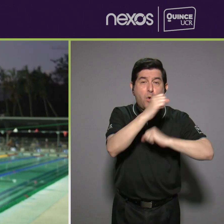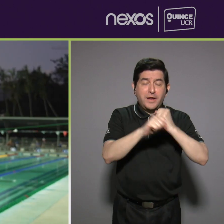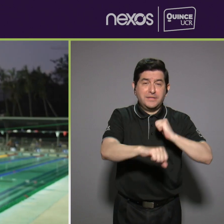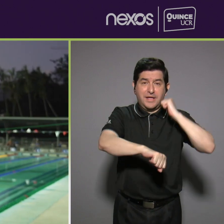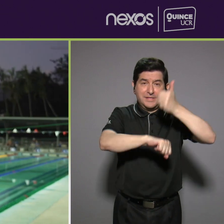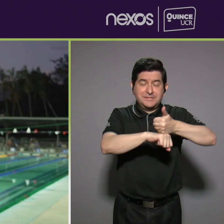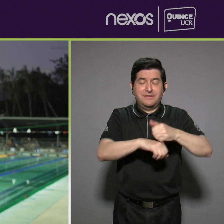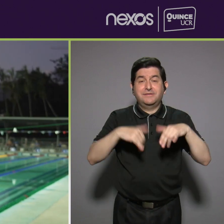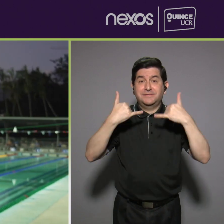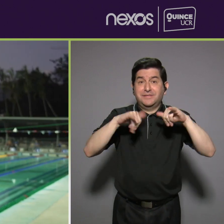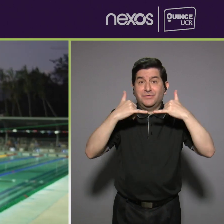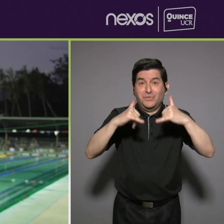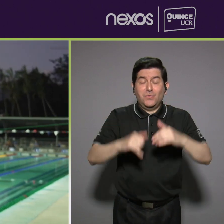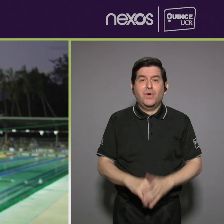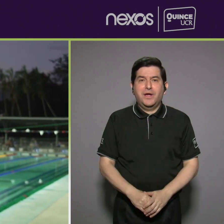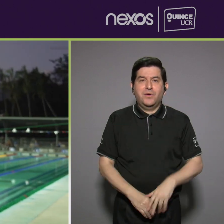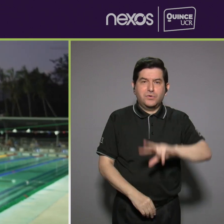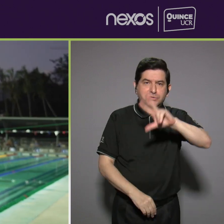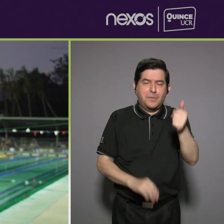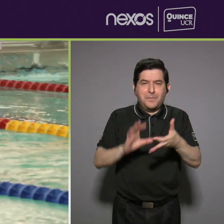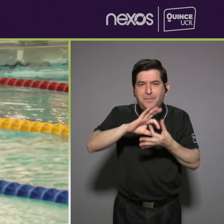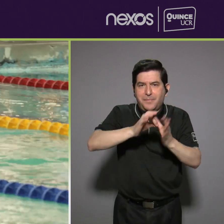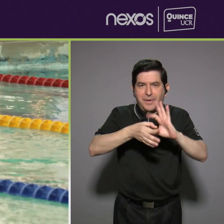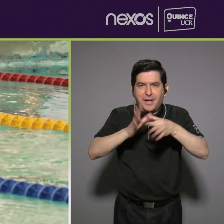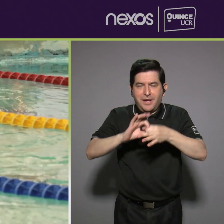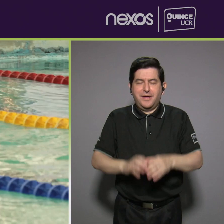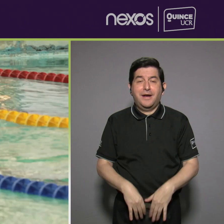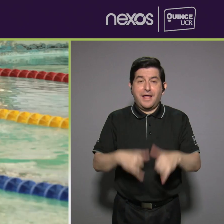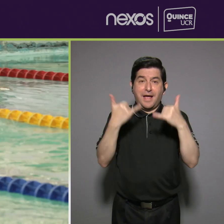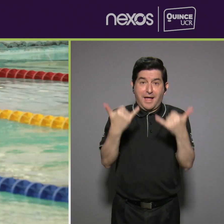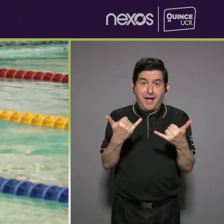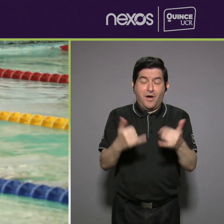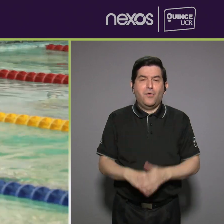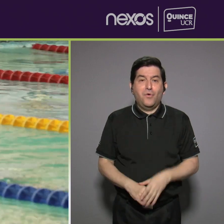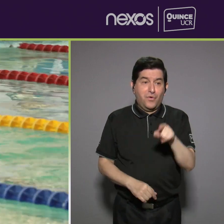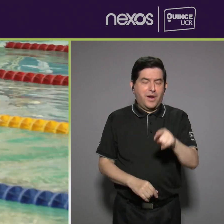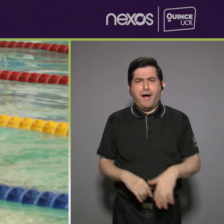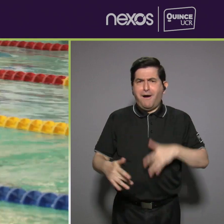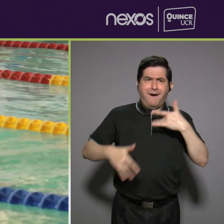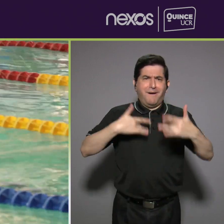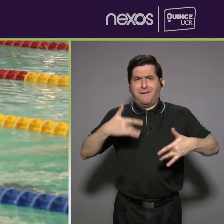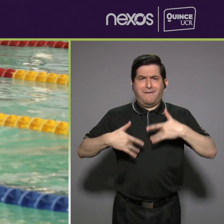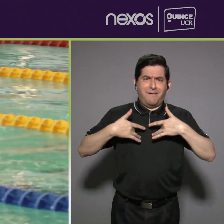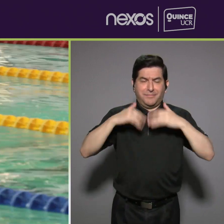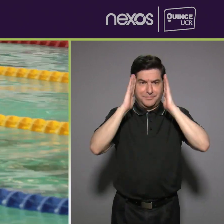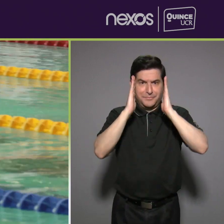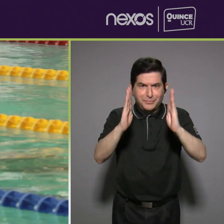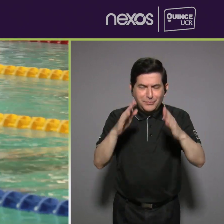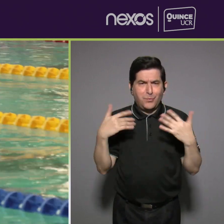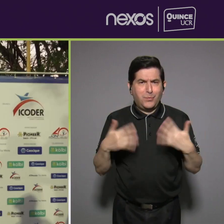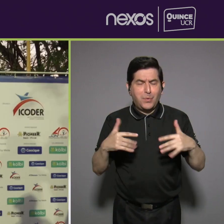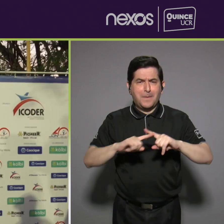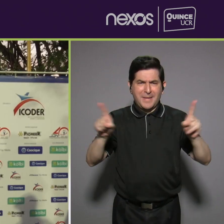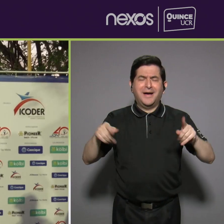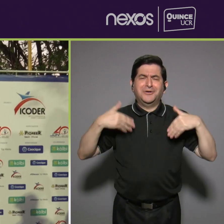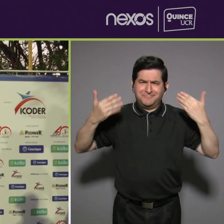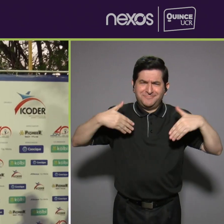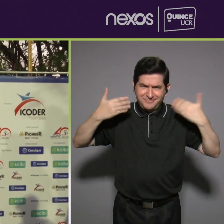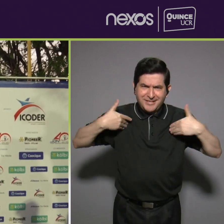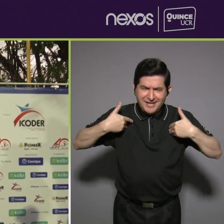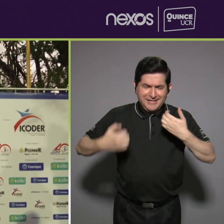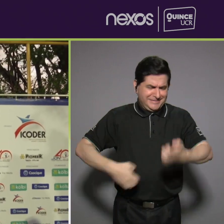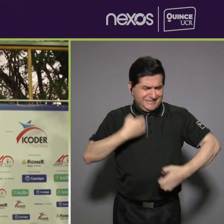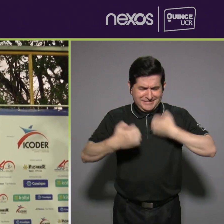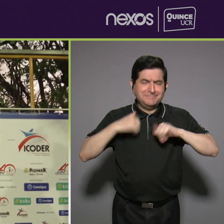instalar los Juegos a nivel Paralímpico. Y claro, esto es como toda una sensación, así como demasiado, pero muy contento y muy